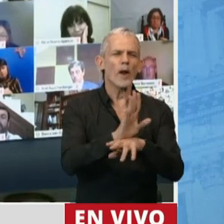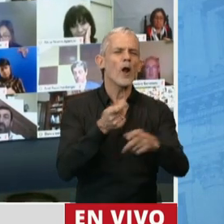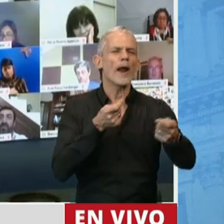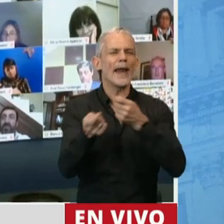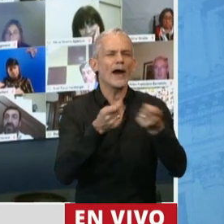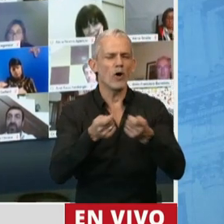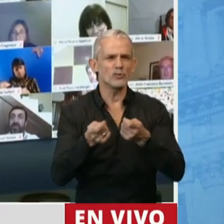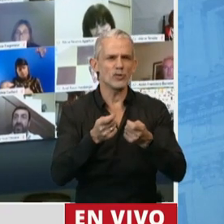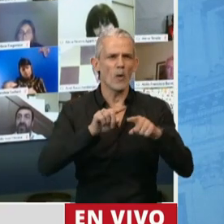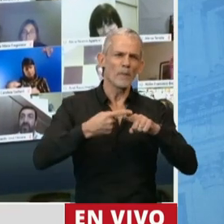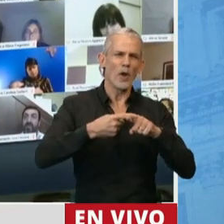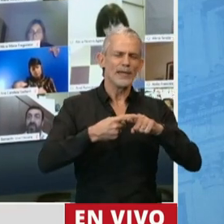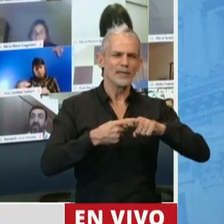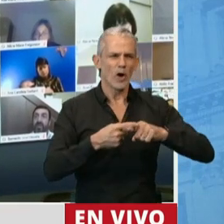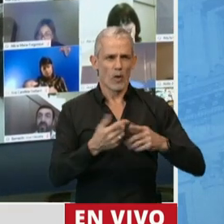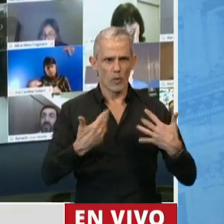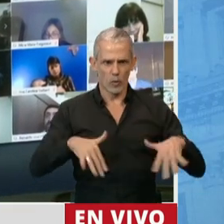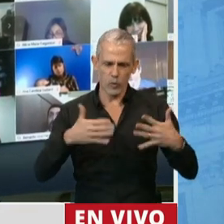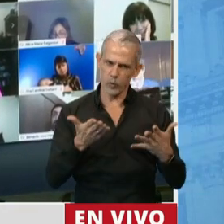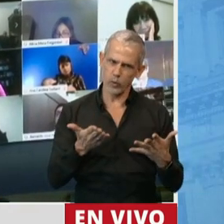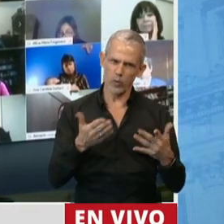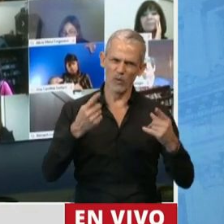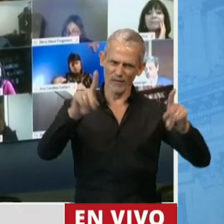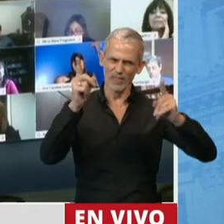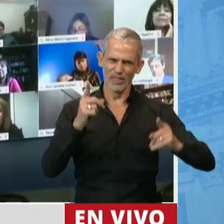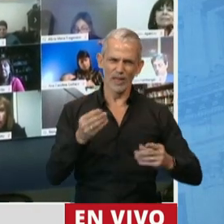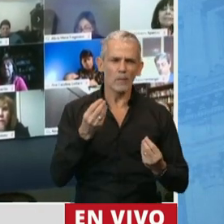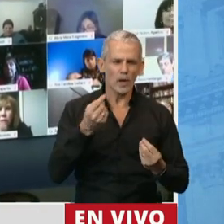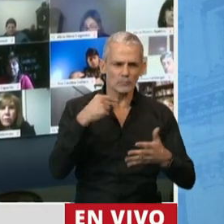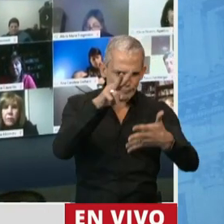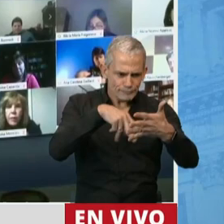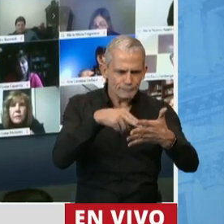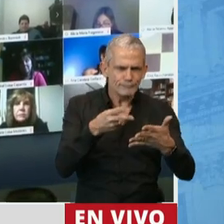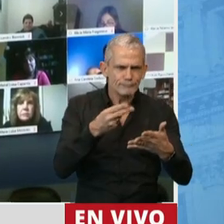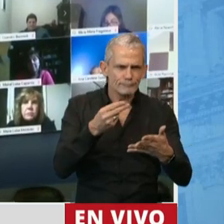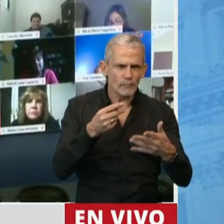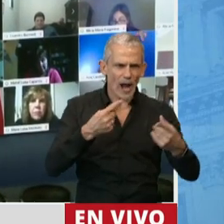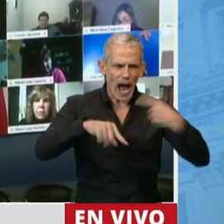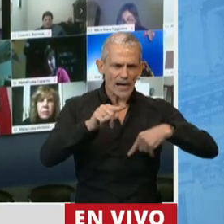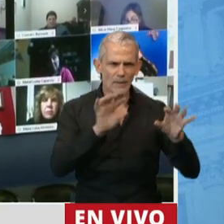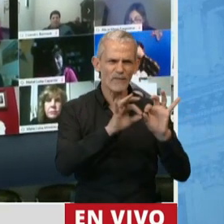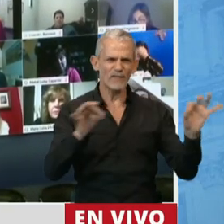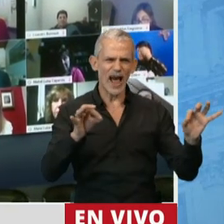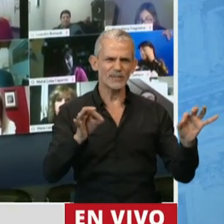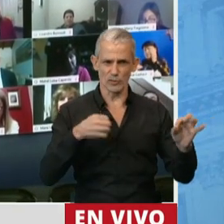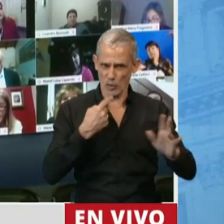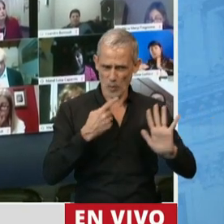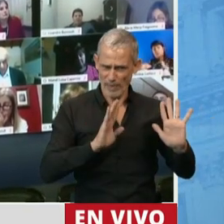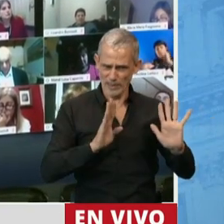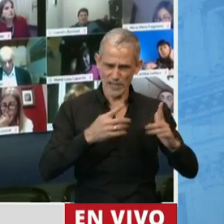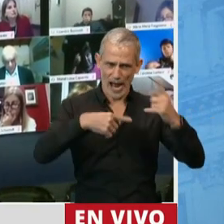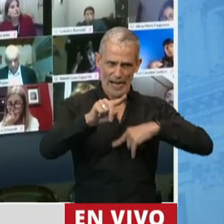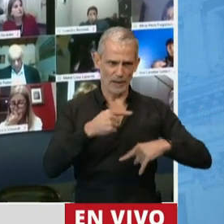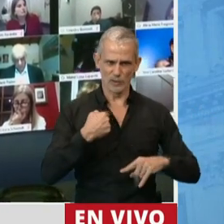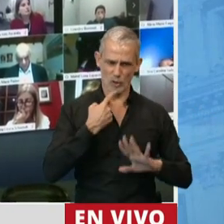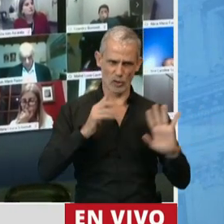la cuarentena política del gobierno son bastante extrañas porque si uno leyera en contrario de la frase no voy a decir lo que se lee en contrario